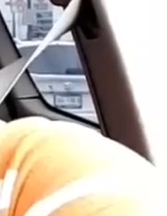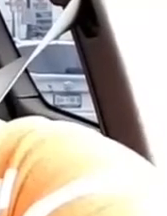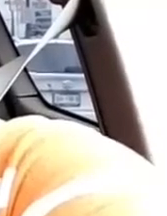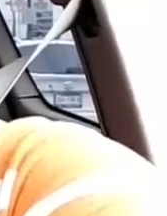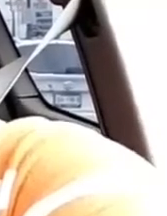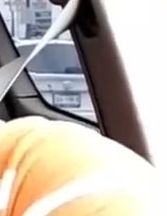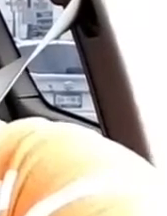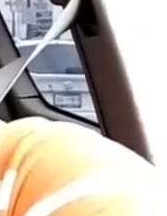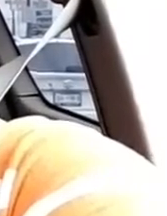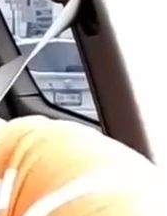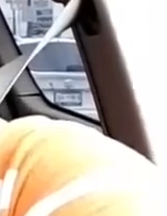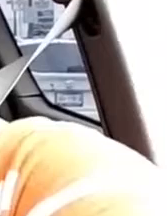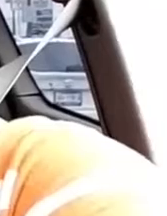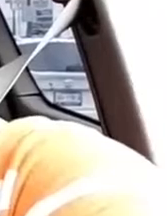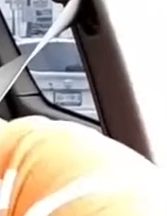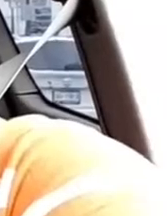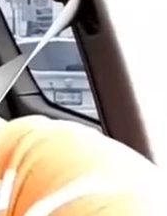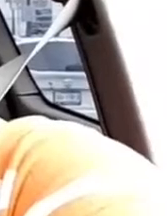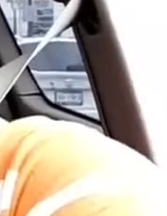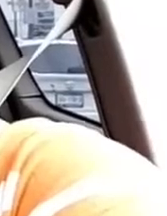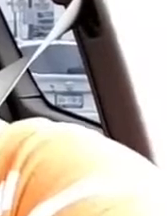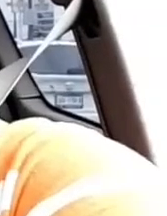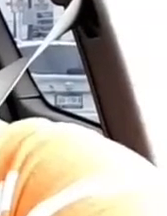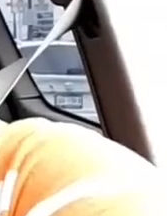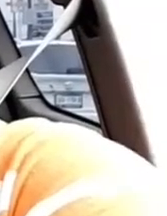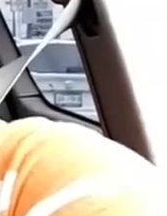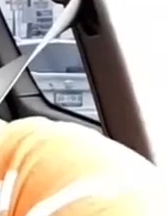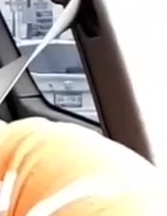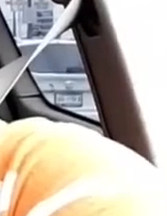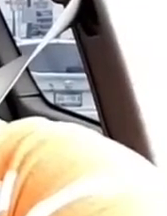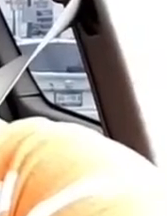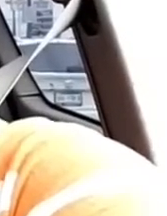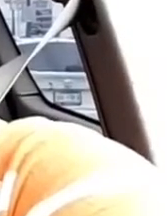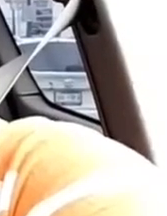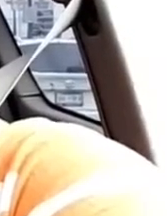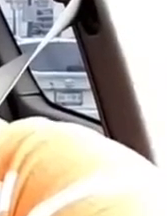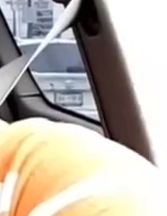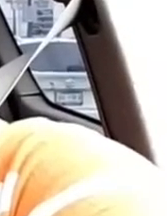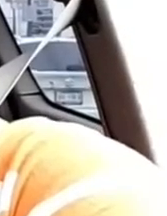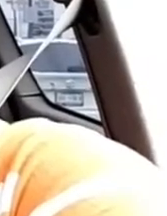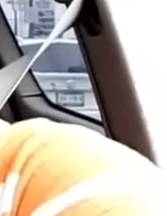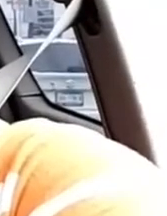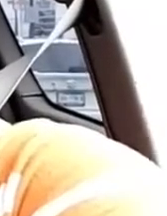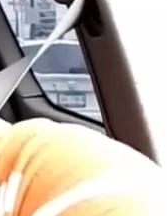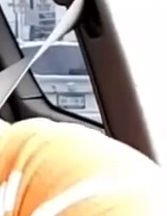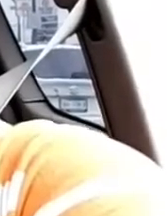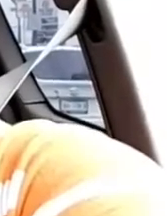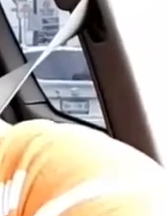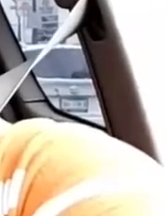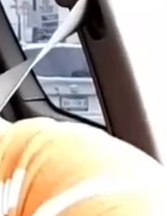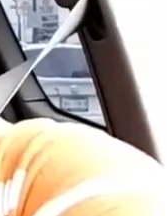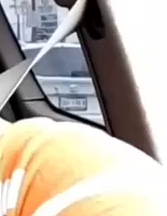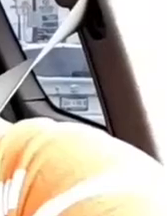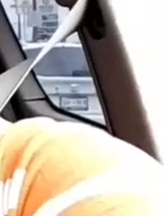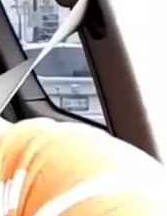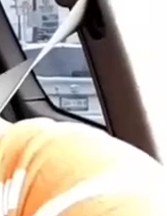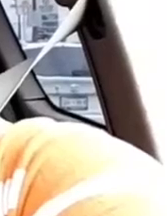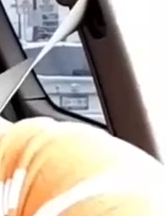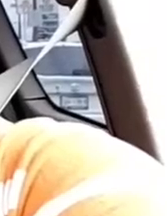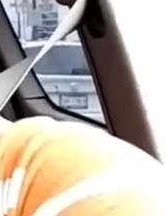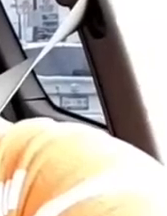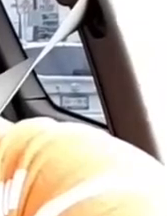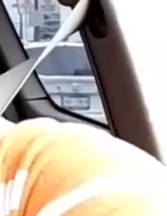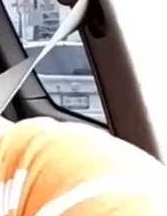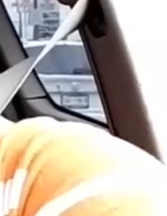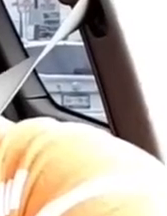ataques del INE que le tumbó un spot y le quiso censurar sus mañaneras en Hidalgo y en Coahuila porque supuestamente